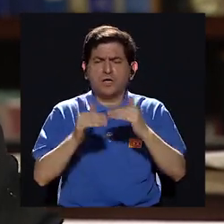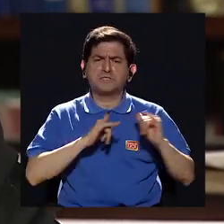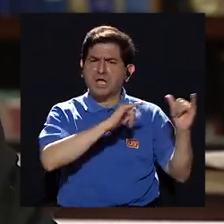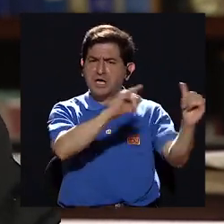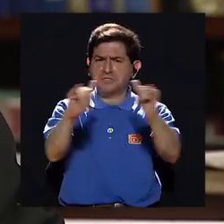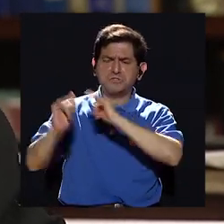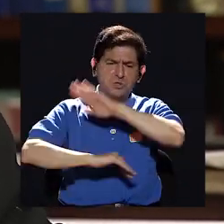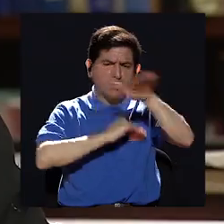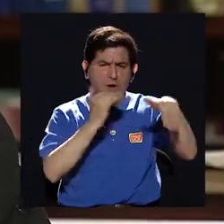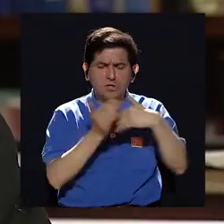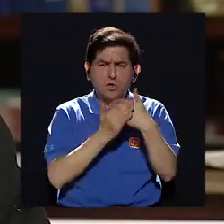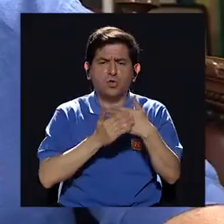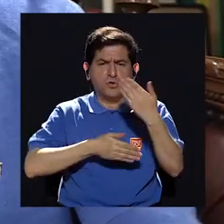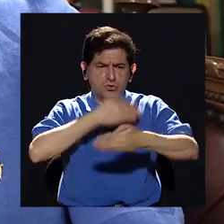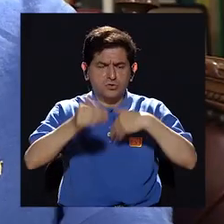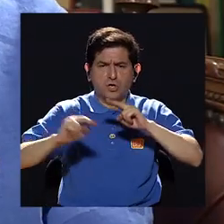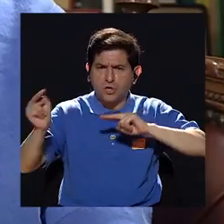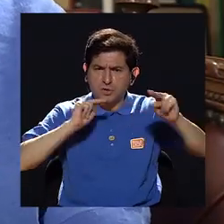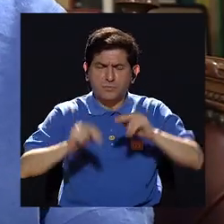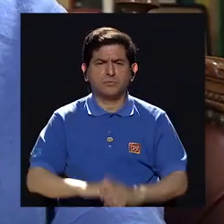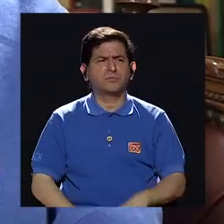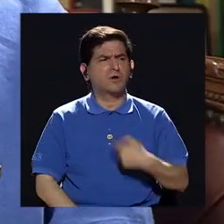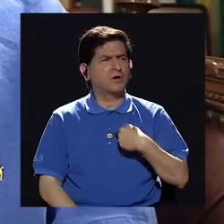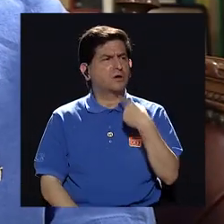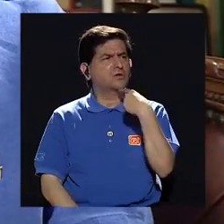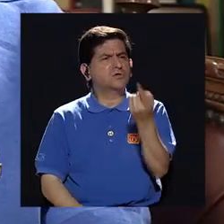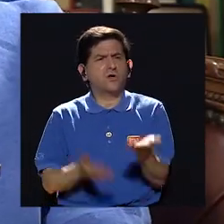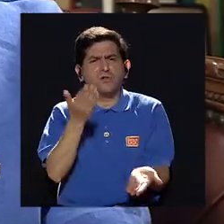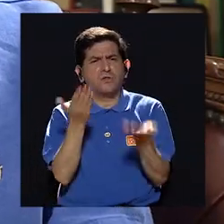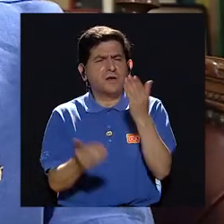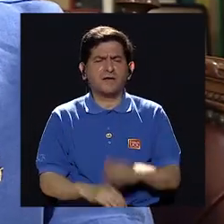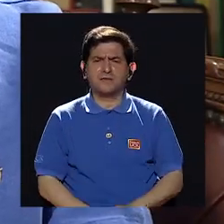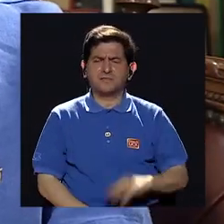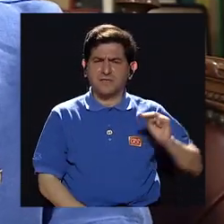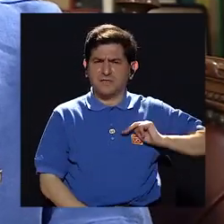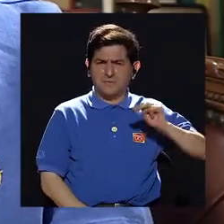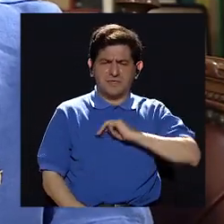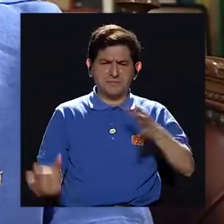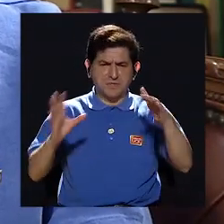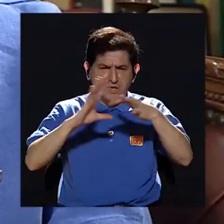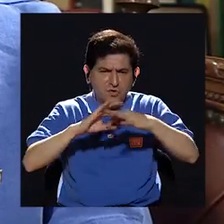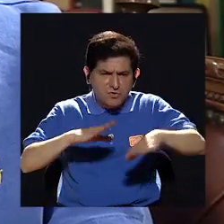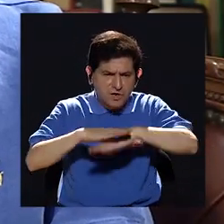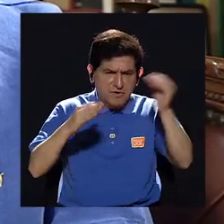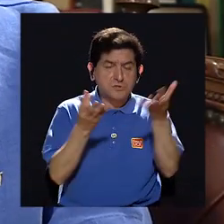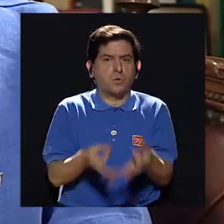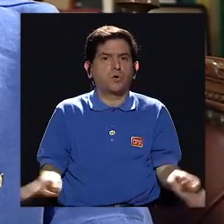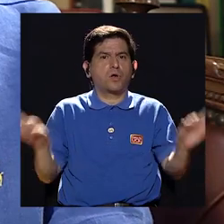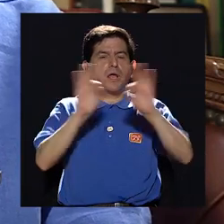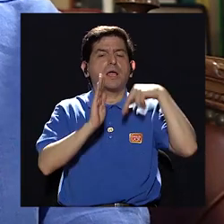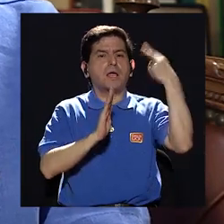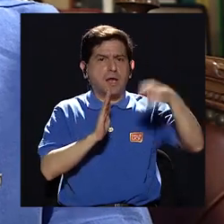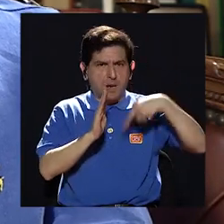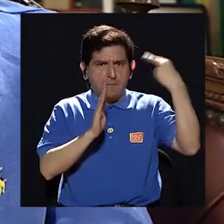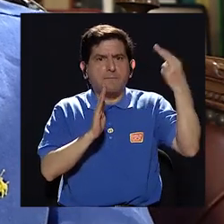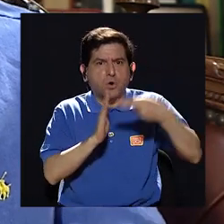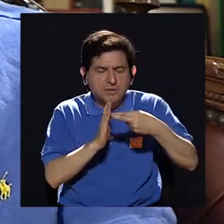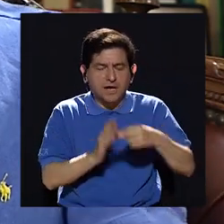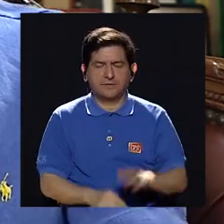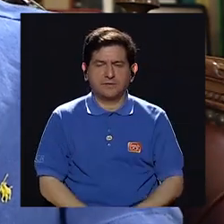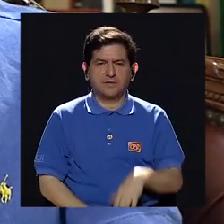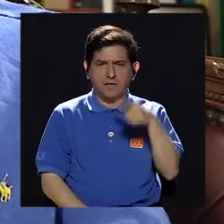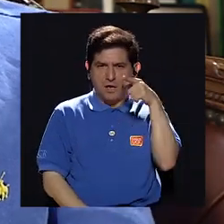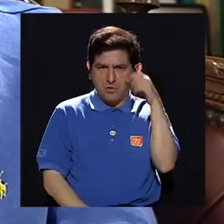paridad igual en ese proceso de negociación? Bueno no yo diría que la cancillería jugó un papel sumamente importante ciertamente Luis